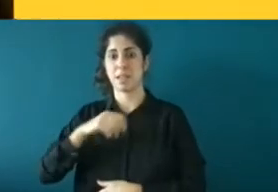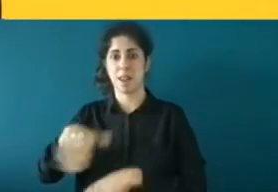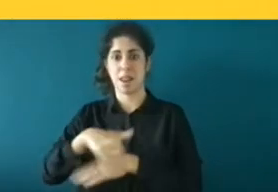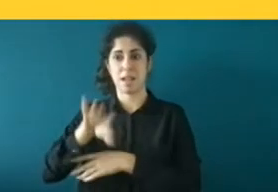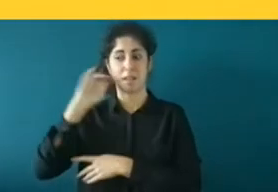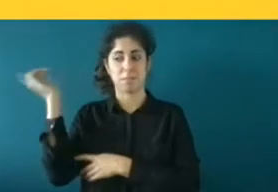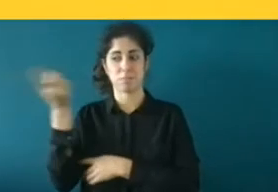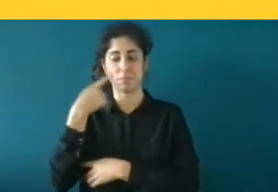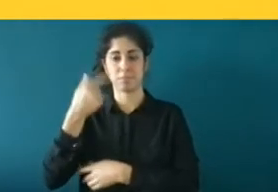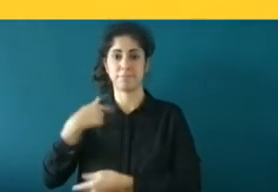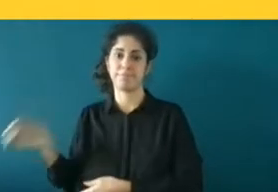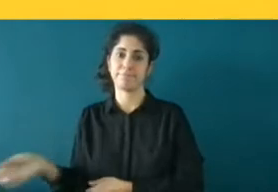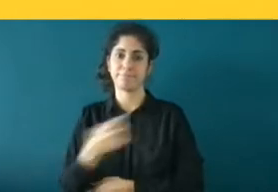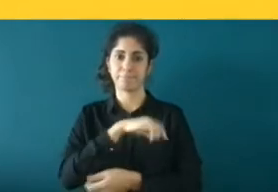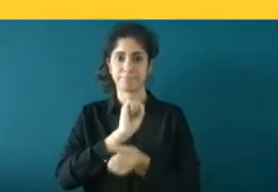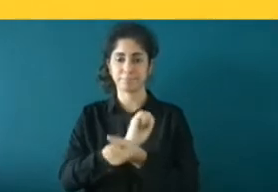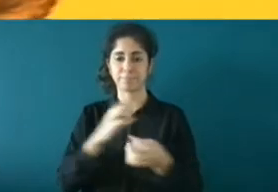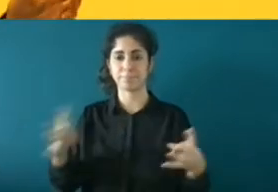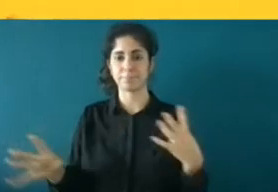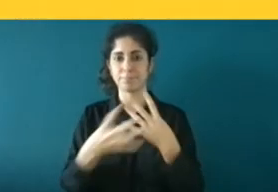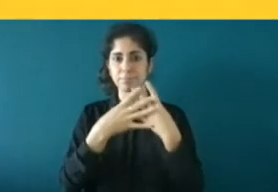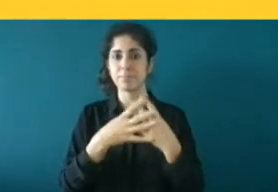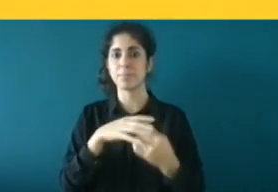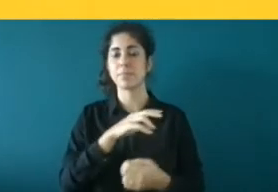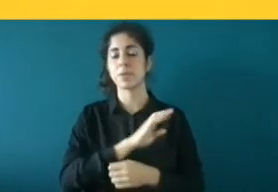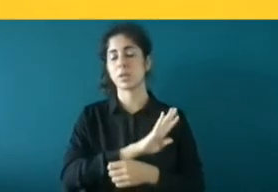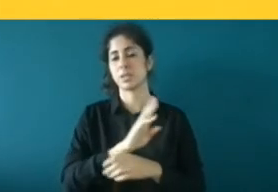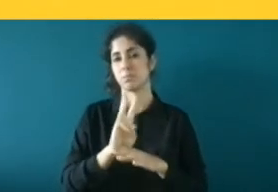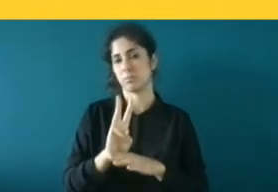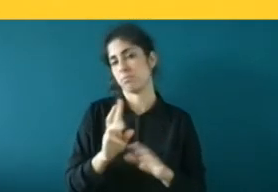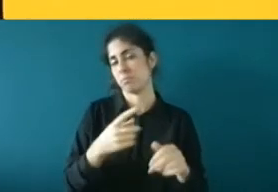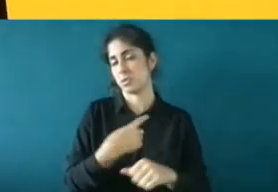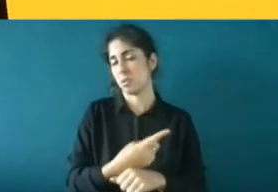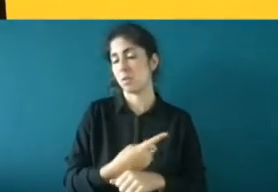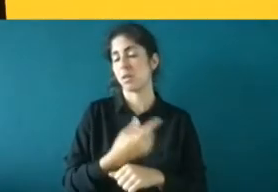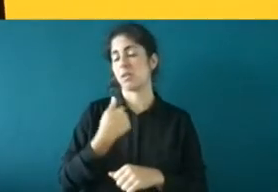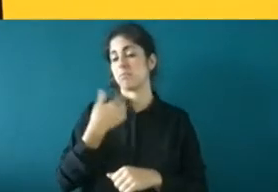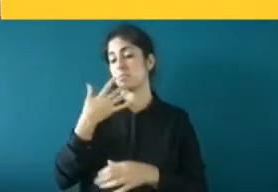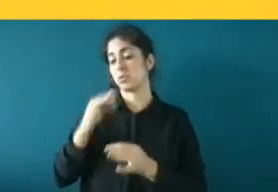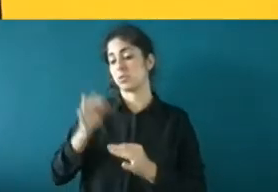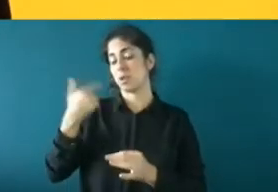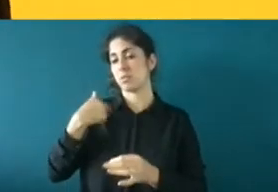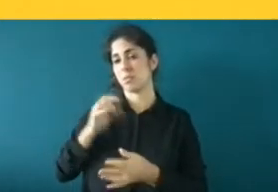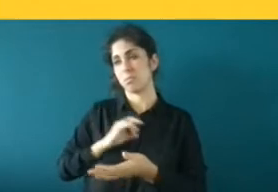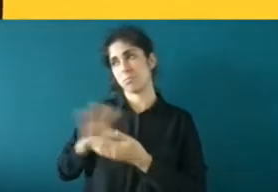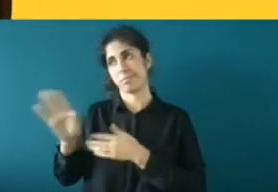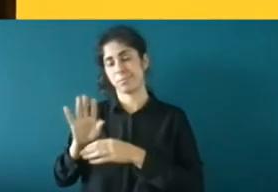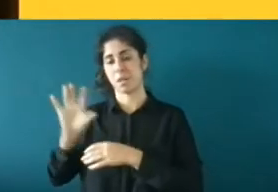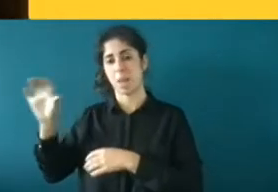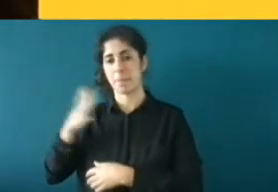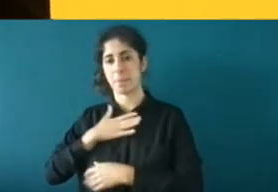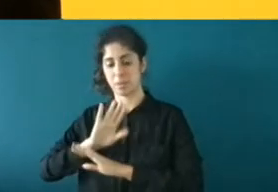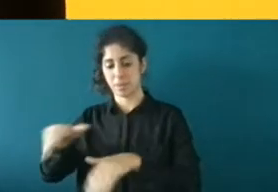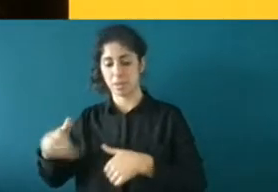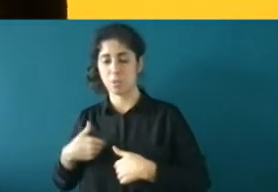el calabozo y si tienen suerte me devuelven y no he podido formalizar mi solicitud de protección internacional. Entonces, esto